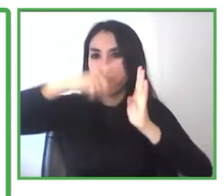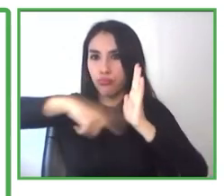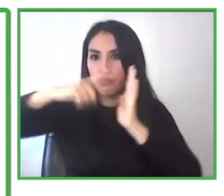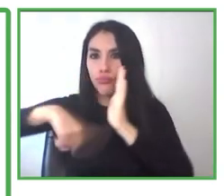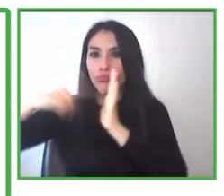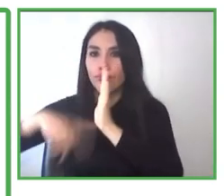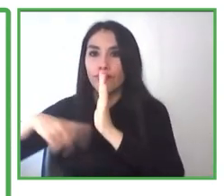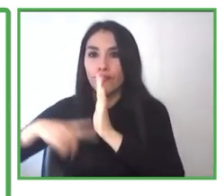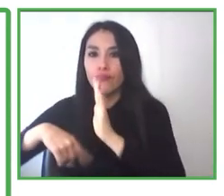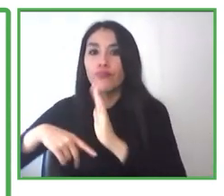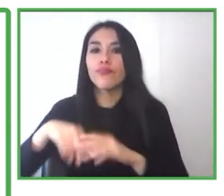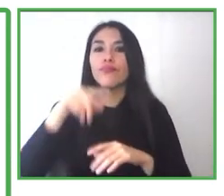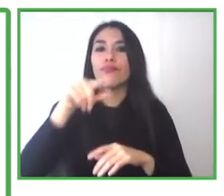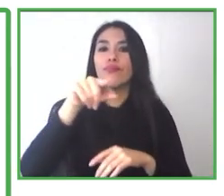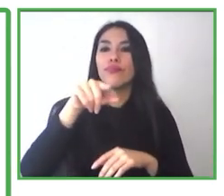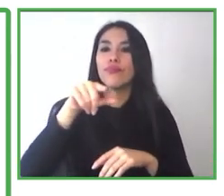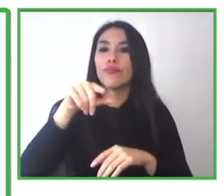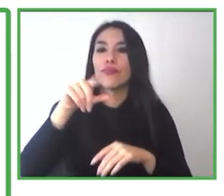presentación. Muchas gracias.